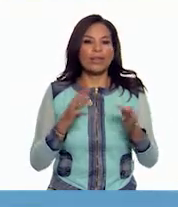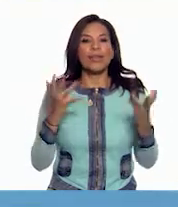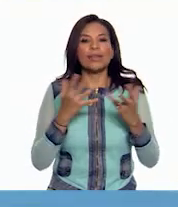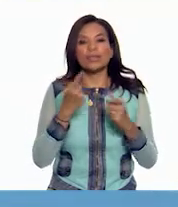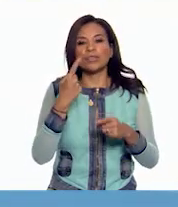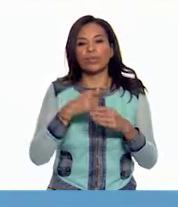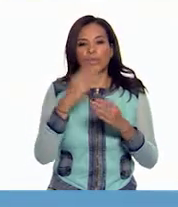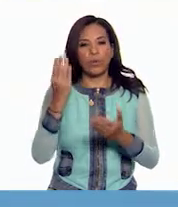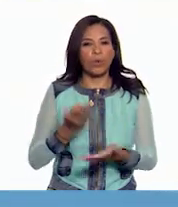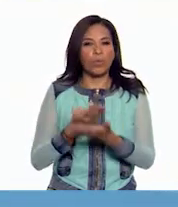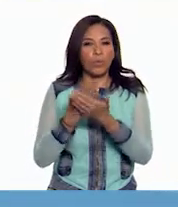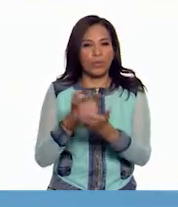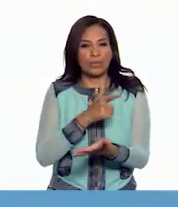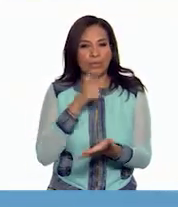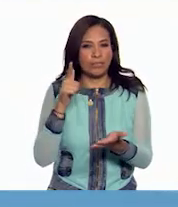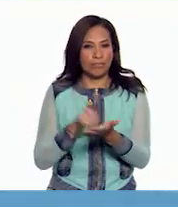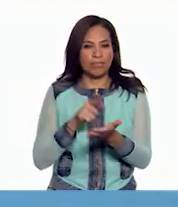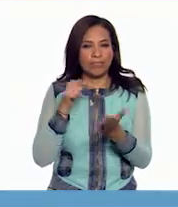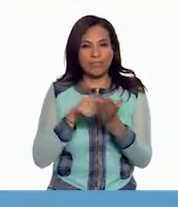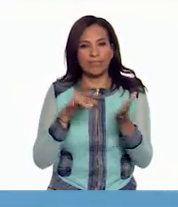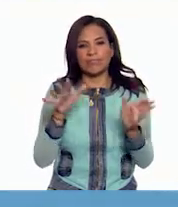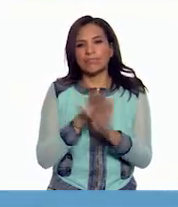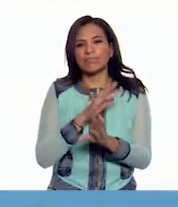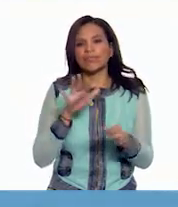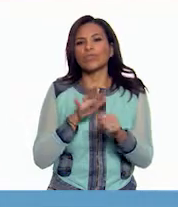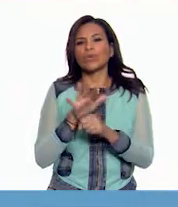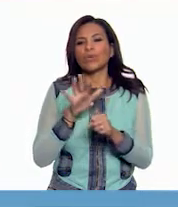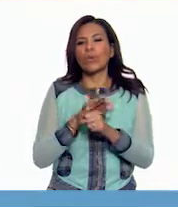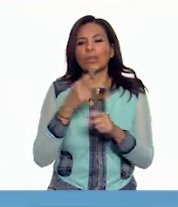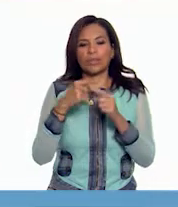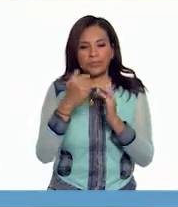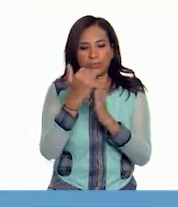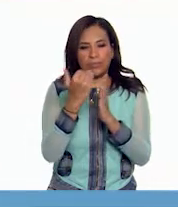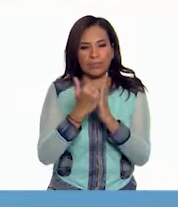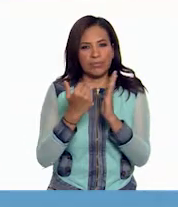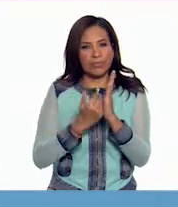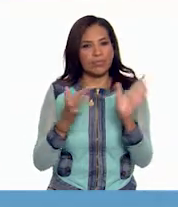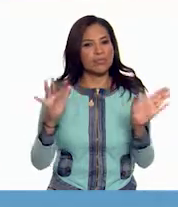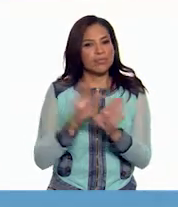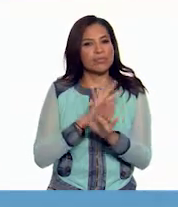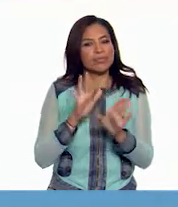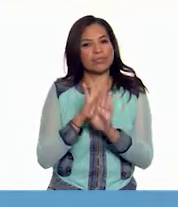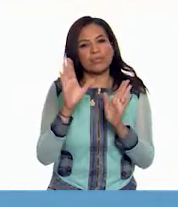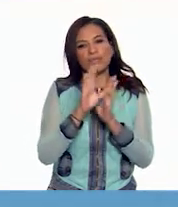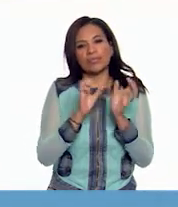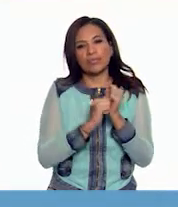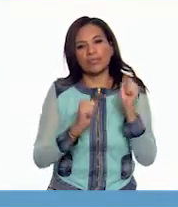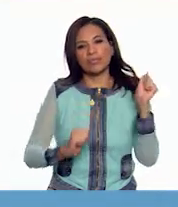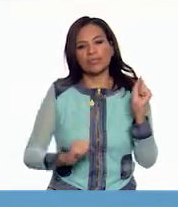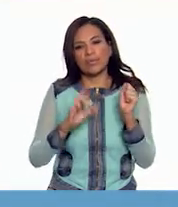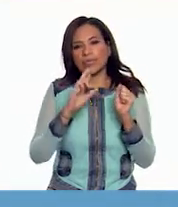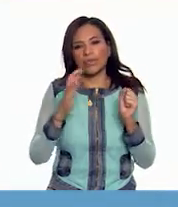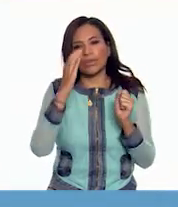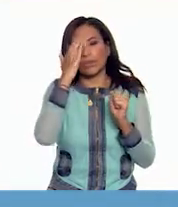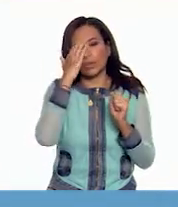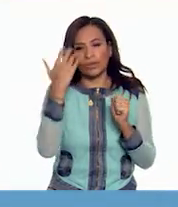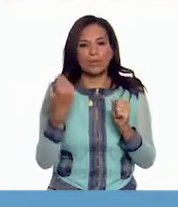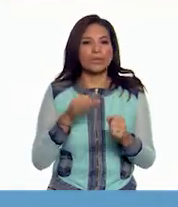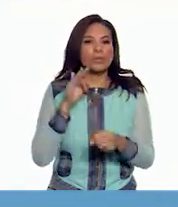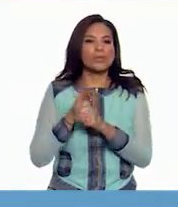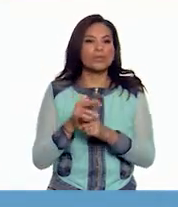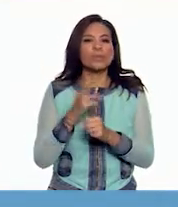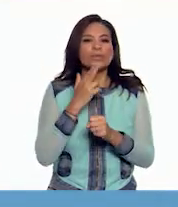generó una propuesta legislativa que estaba encaminada a hacer una serie de reformas constitucionales para que se reconociera y se